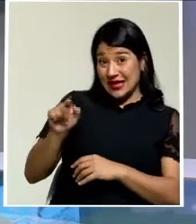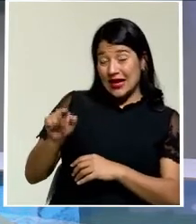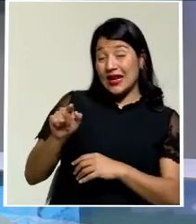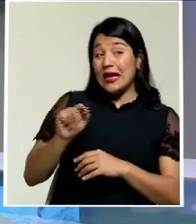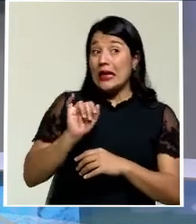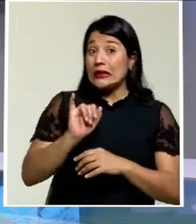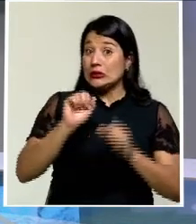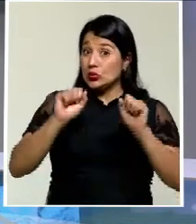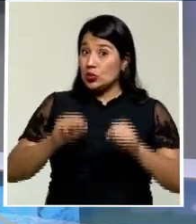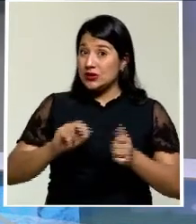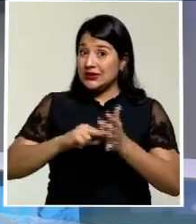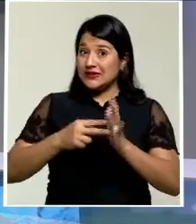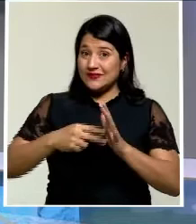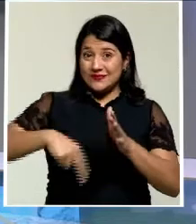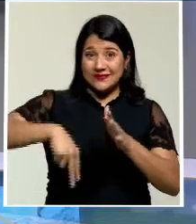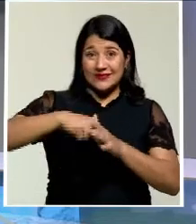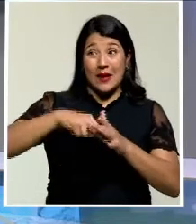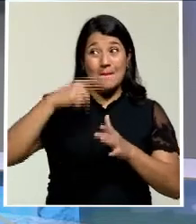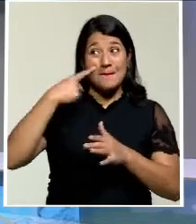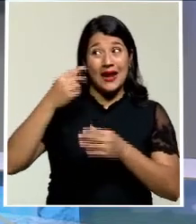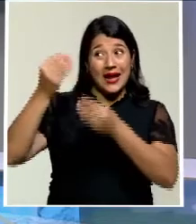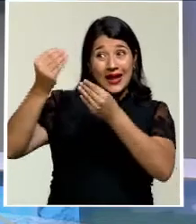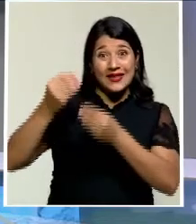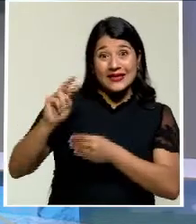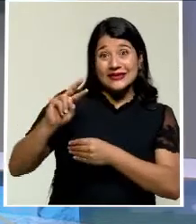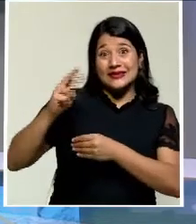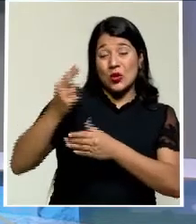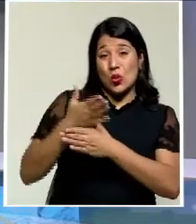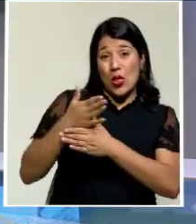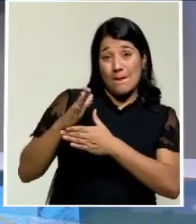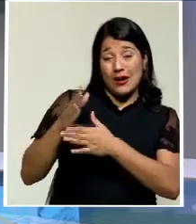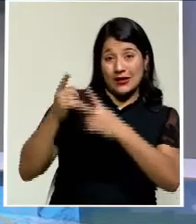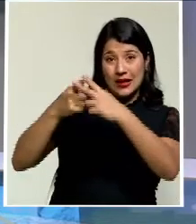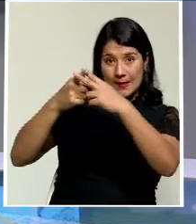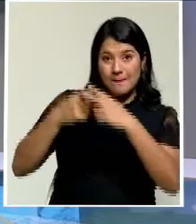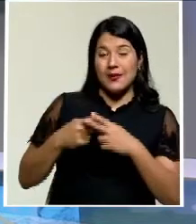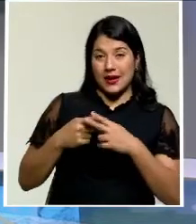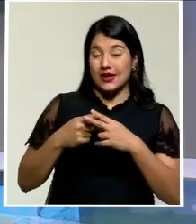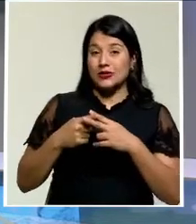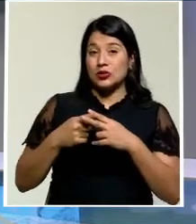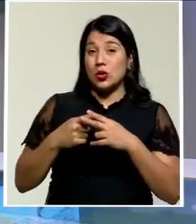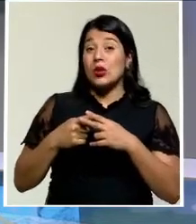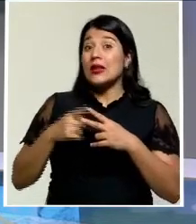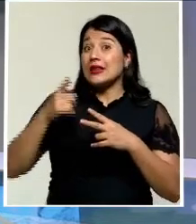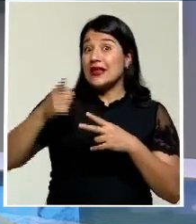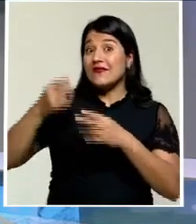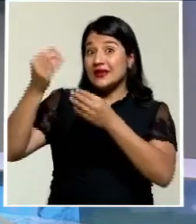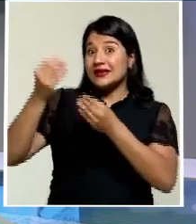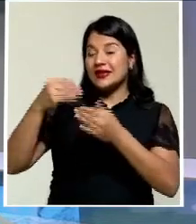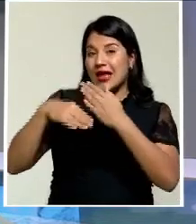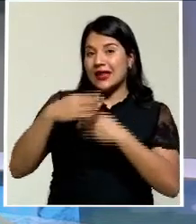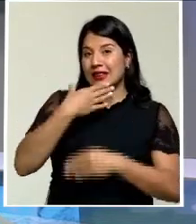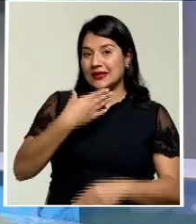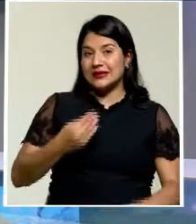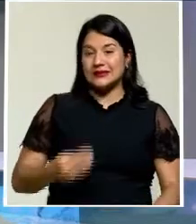para que se gire el segundo desembolso de dinero que está presupuestado para el mes de diciembre.